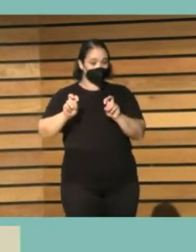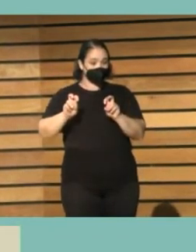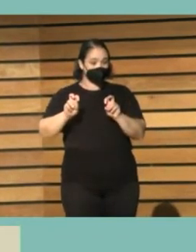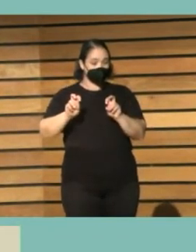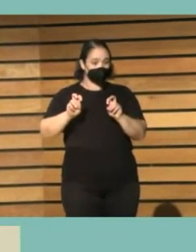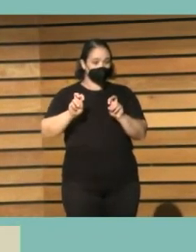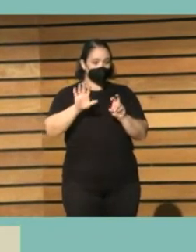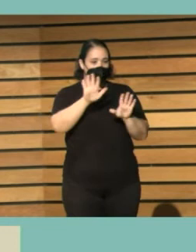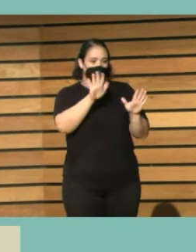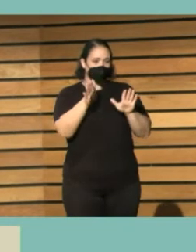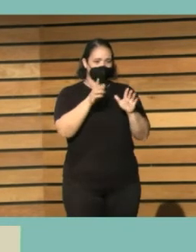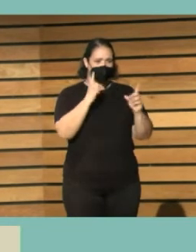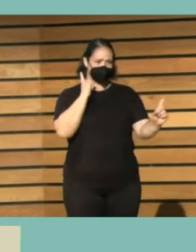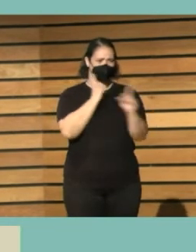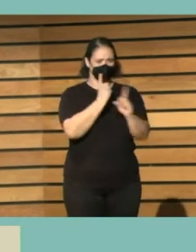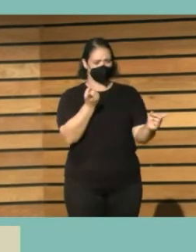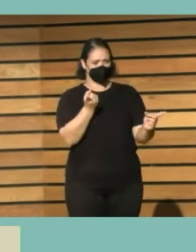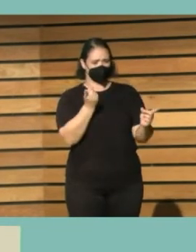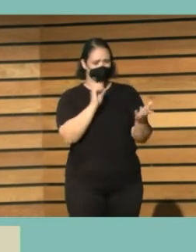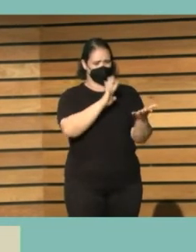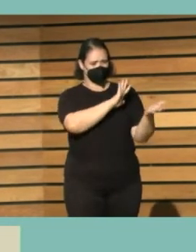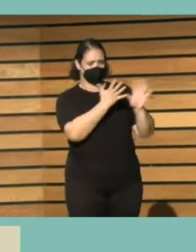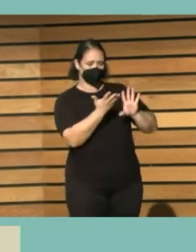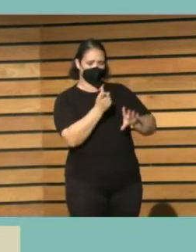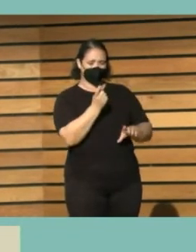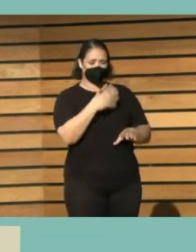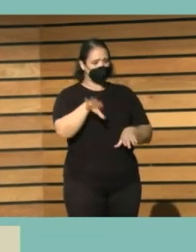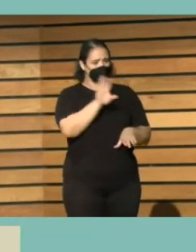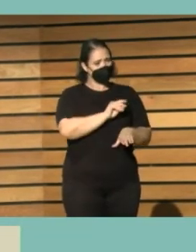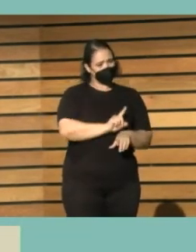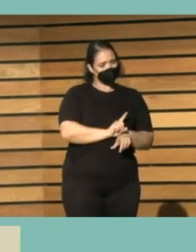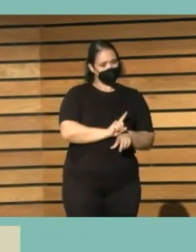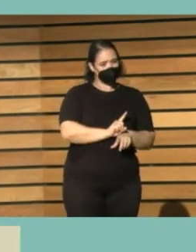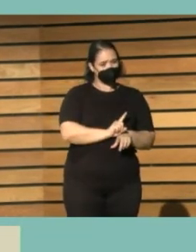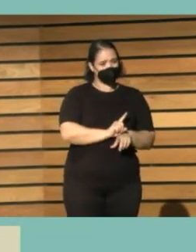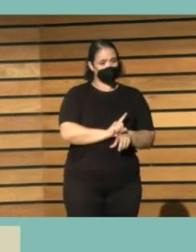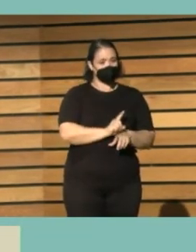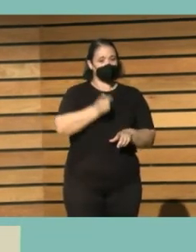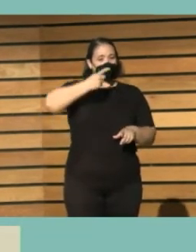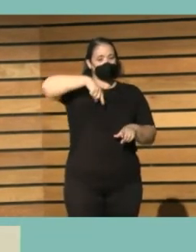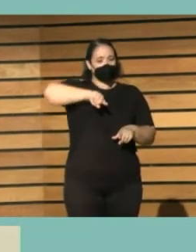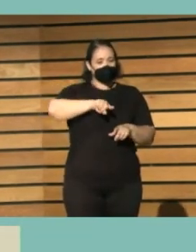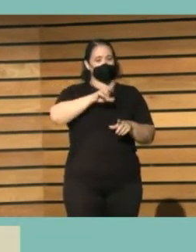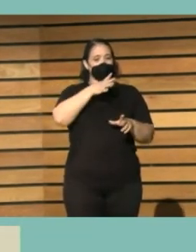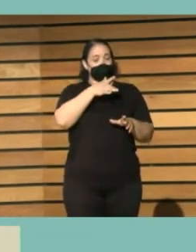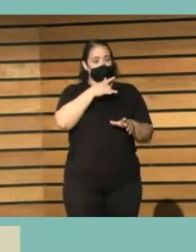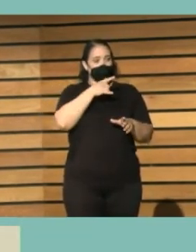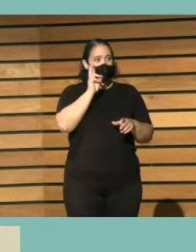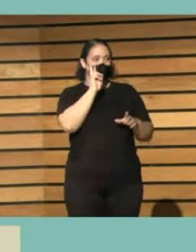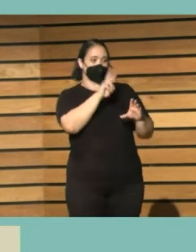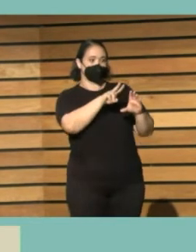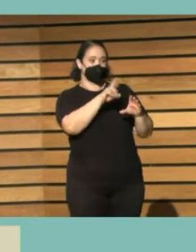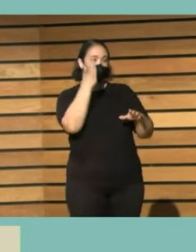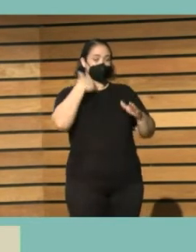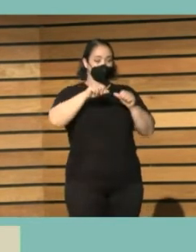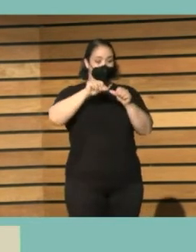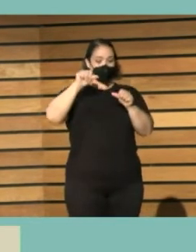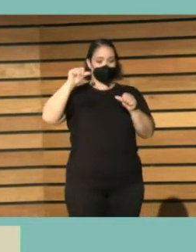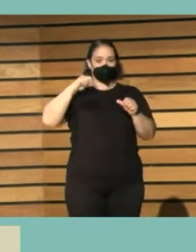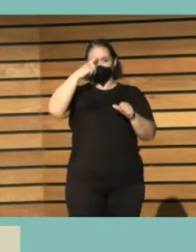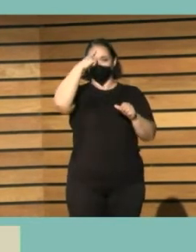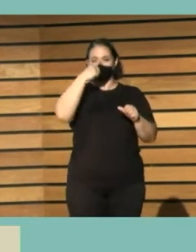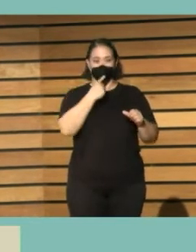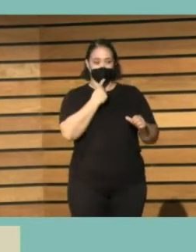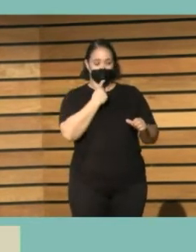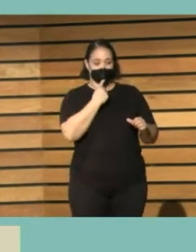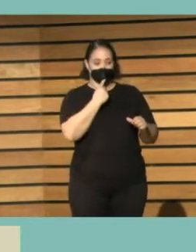parece bueno chocante parece esa transformación de no ahora lo estamos lo pedimos ¿cierto? este tipo de perfiles